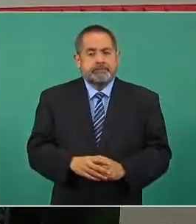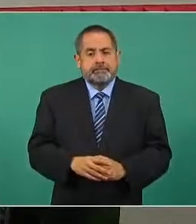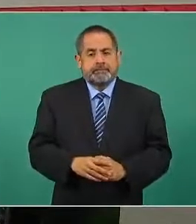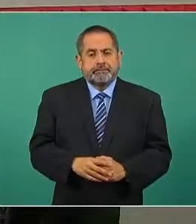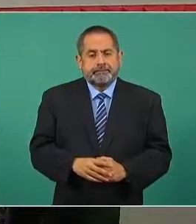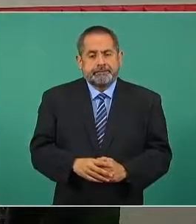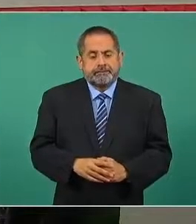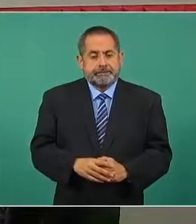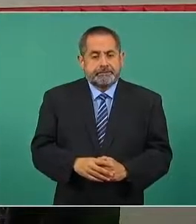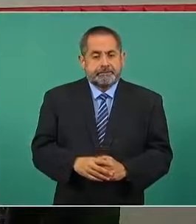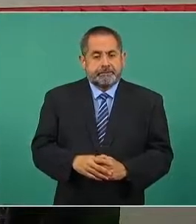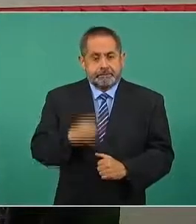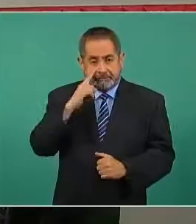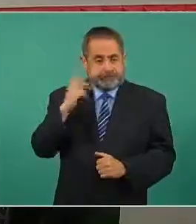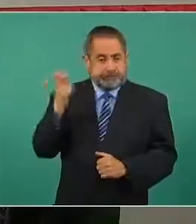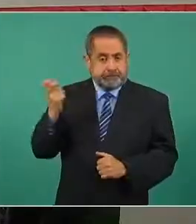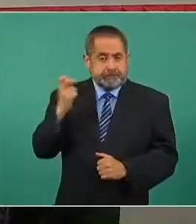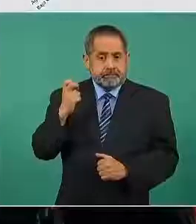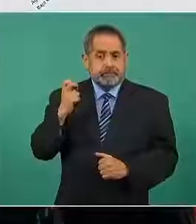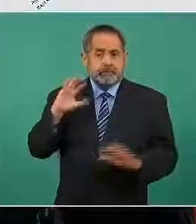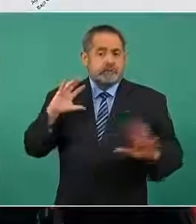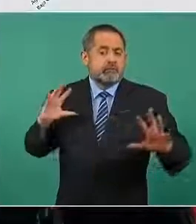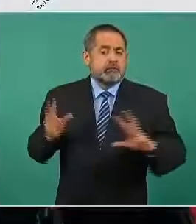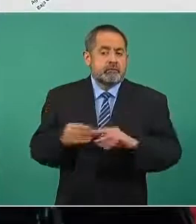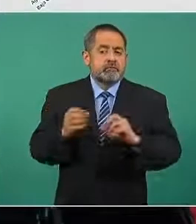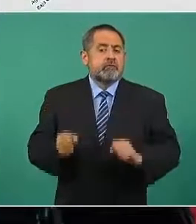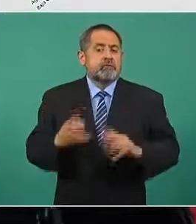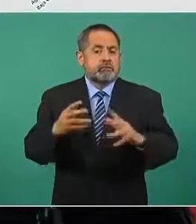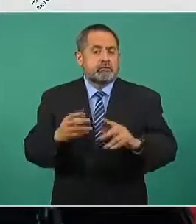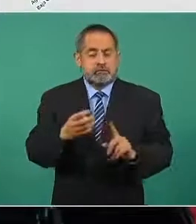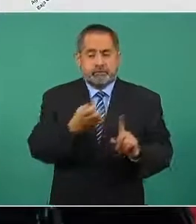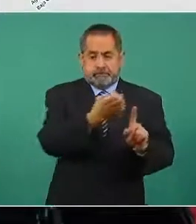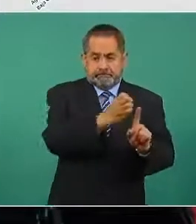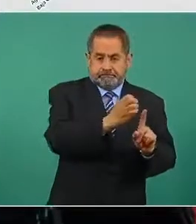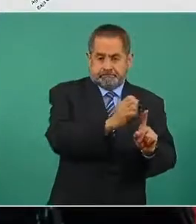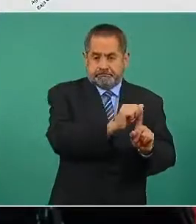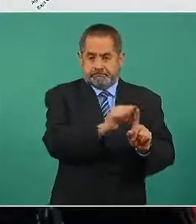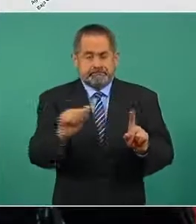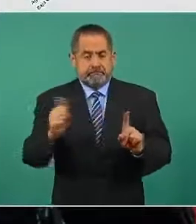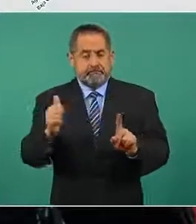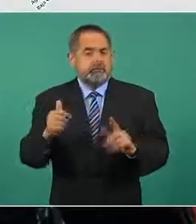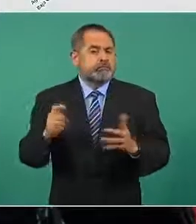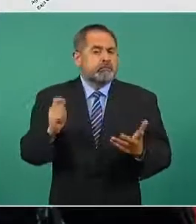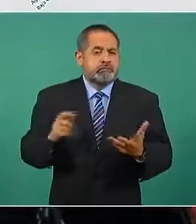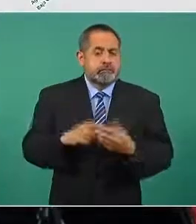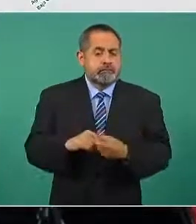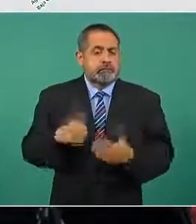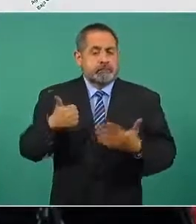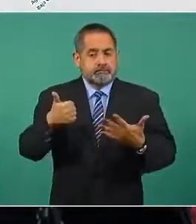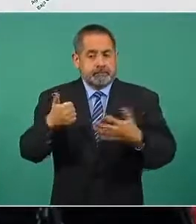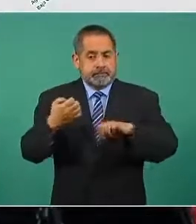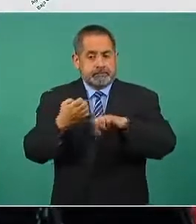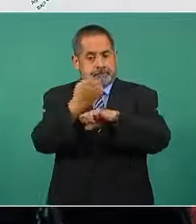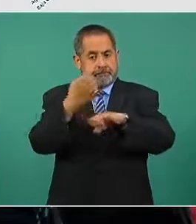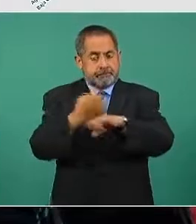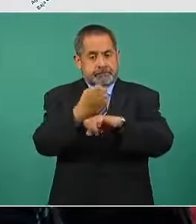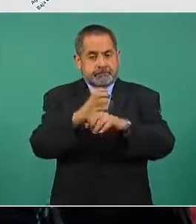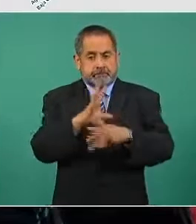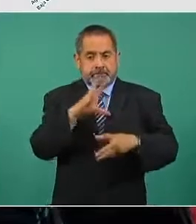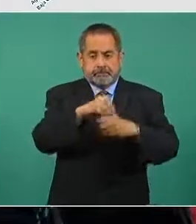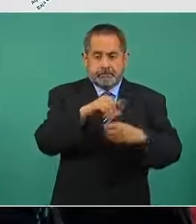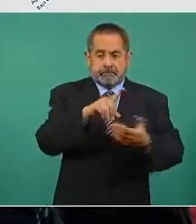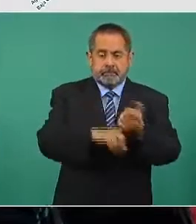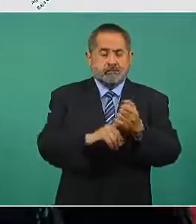aquí está el acumulado de enero agosto en donde seis estados concentraron el 50